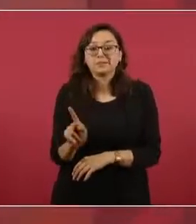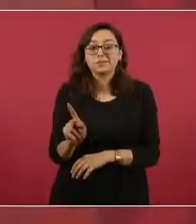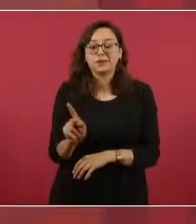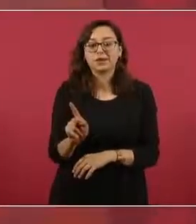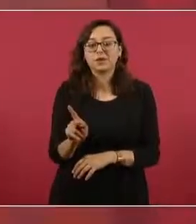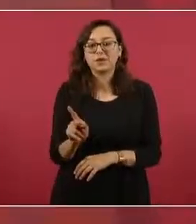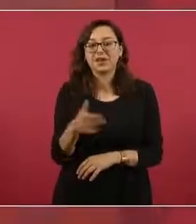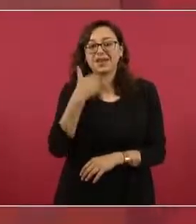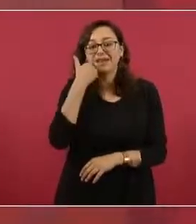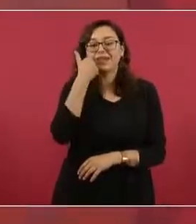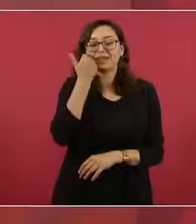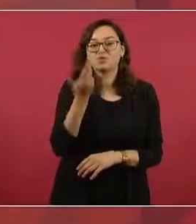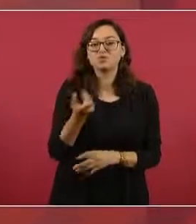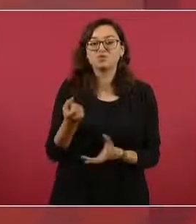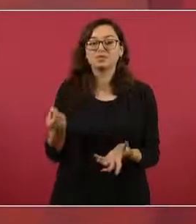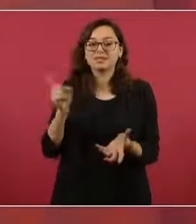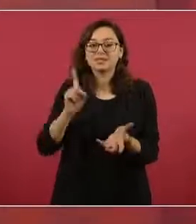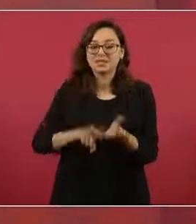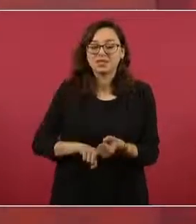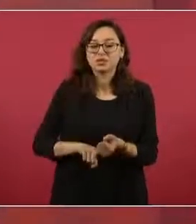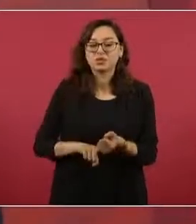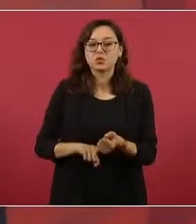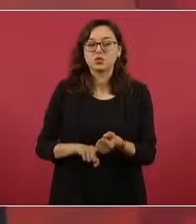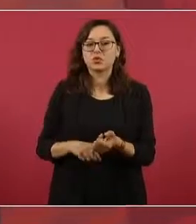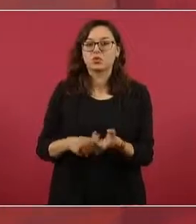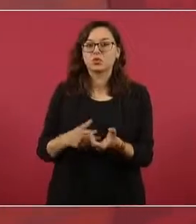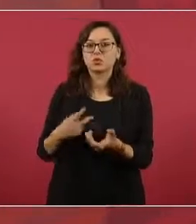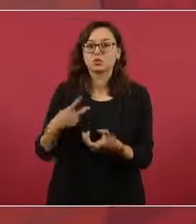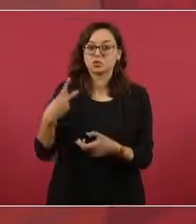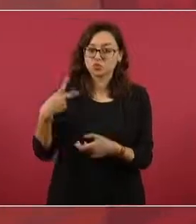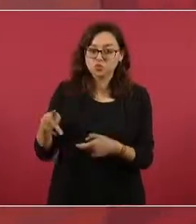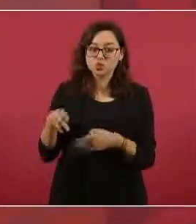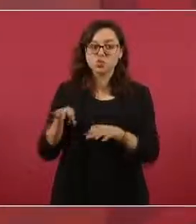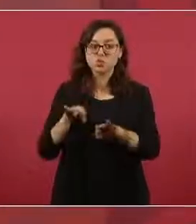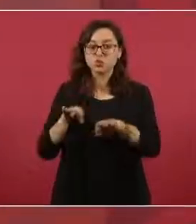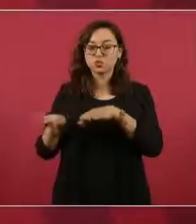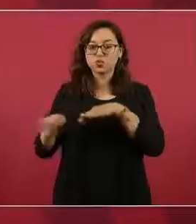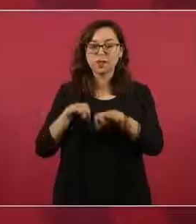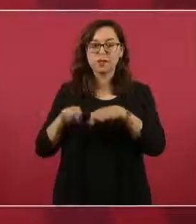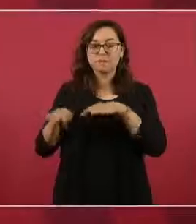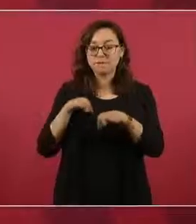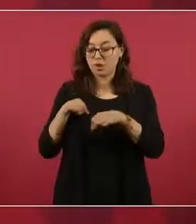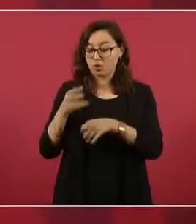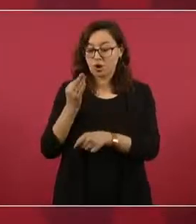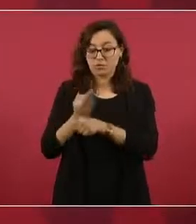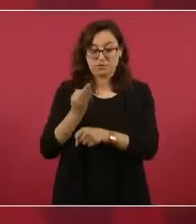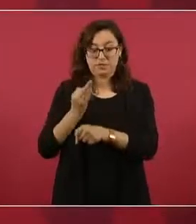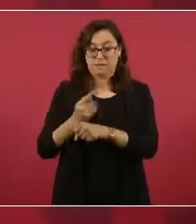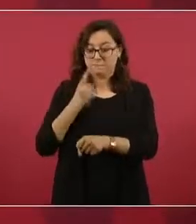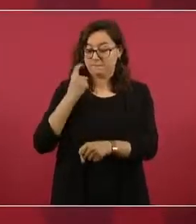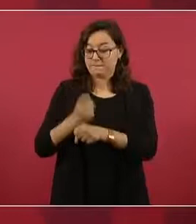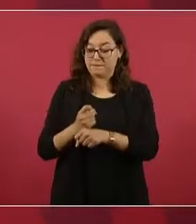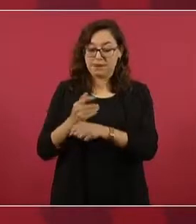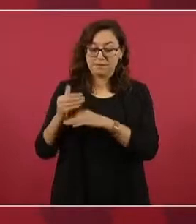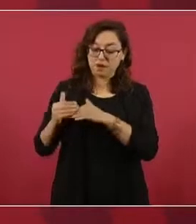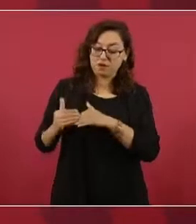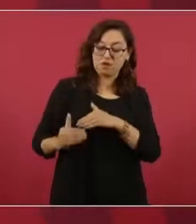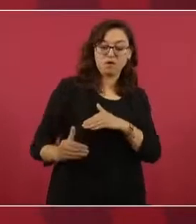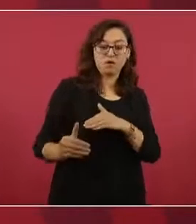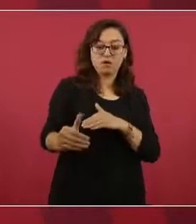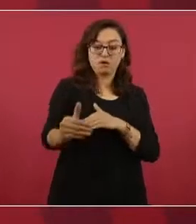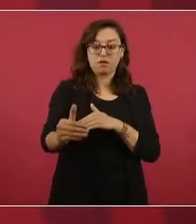queremos que se dedique en una primera etapa, que se consolide,